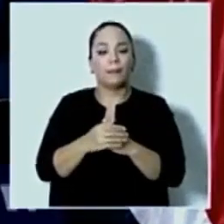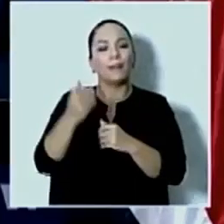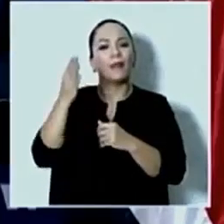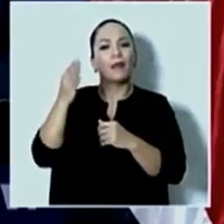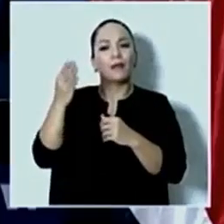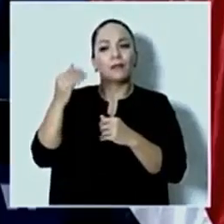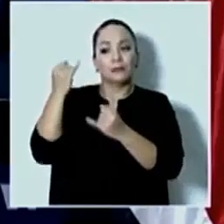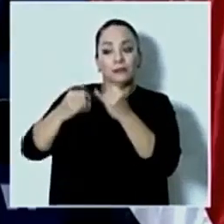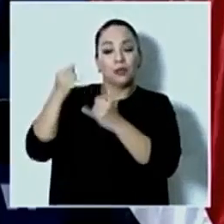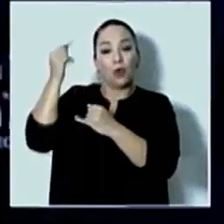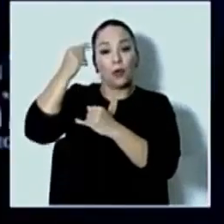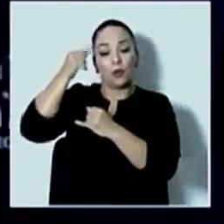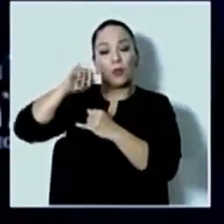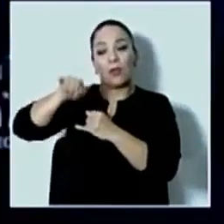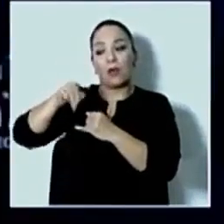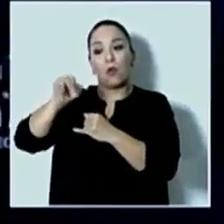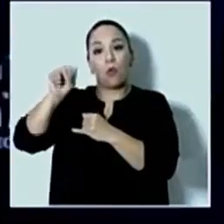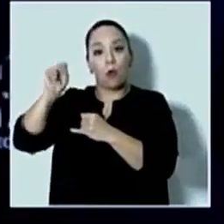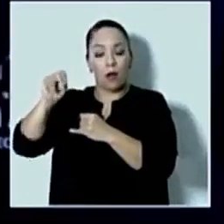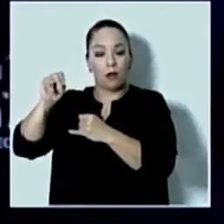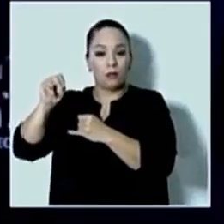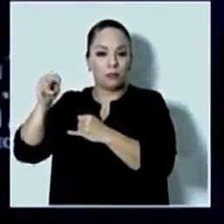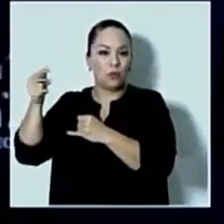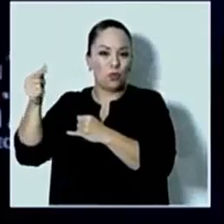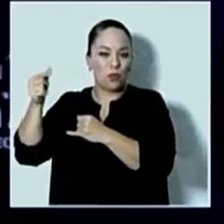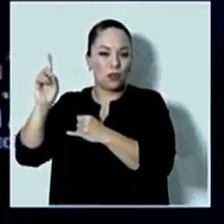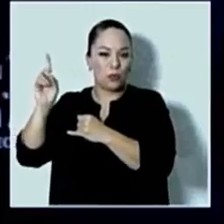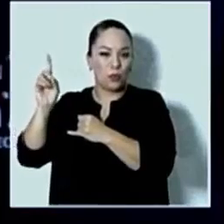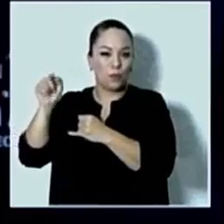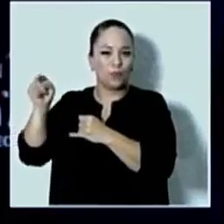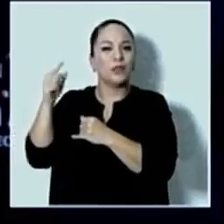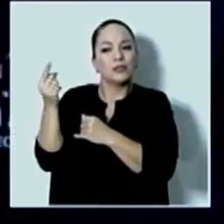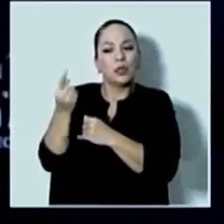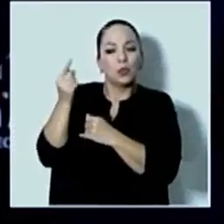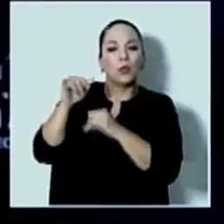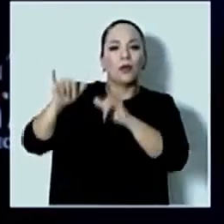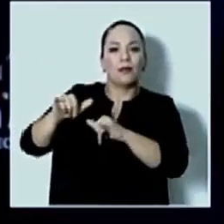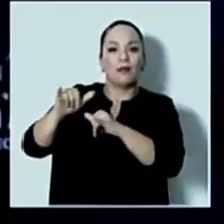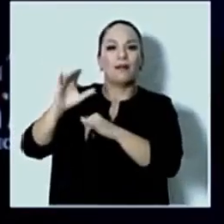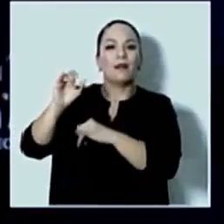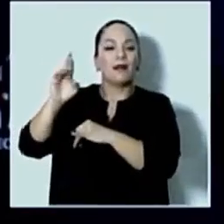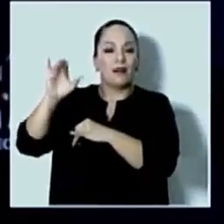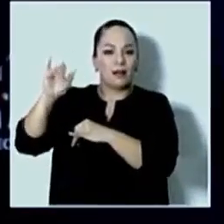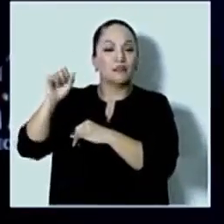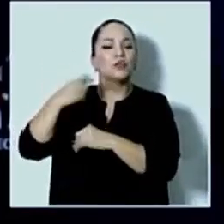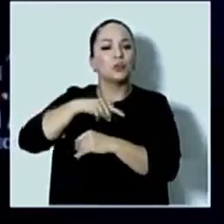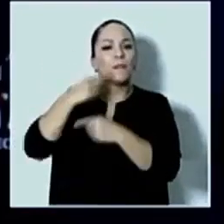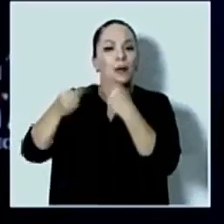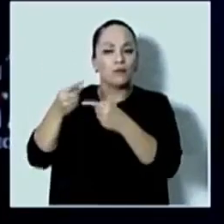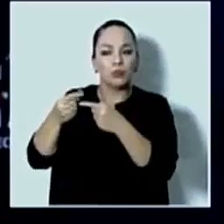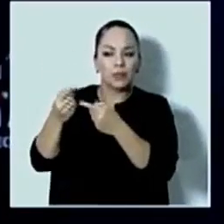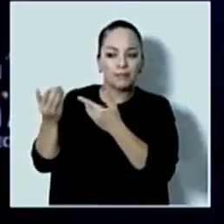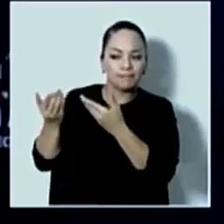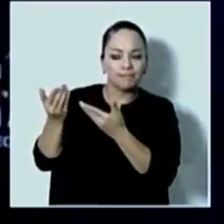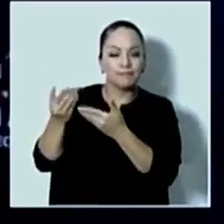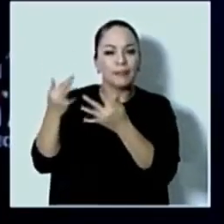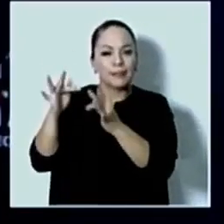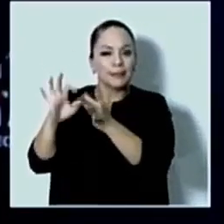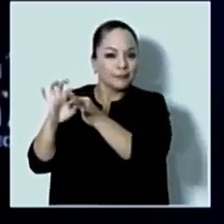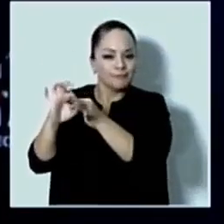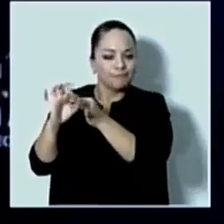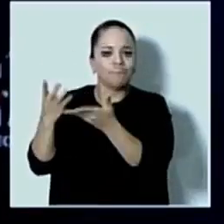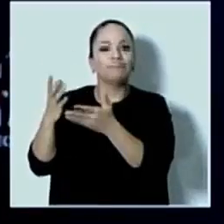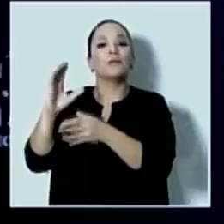el único que queda es el gobierno en Caracas con el que vamos a regularizar las relaciones consulares